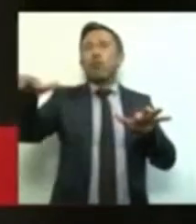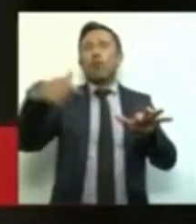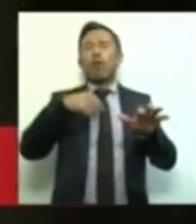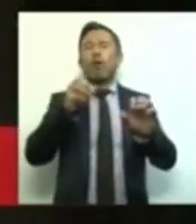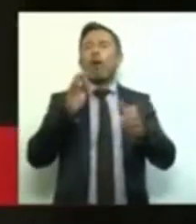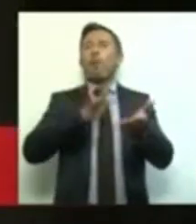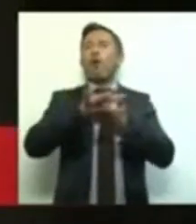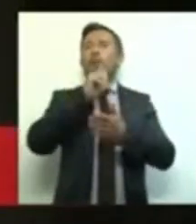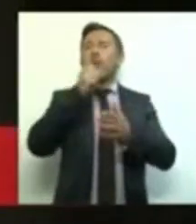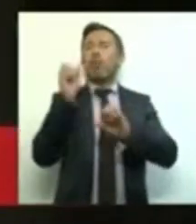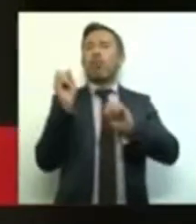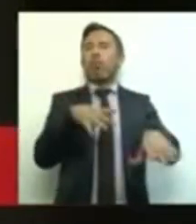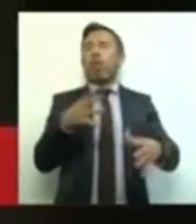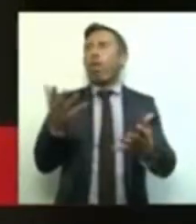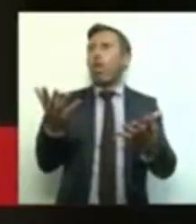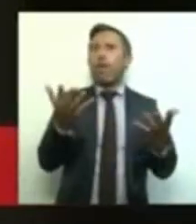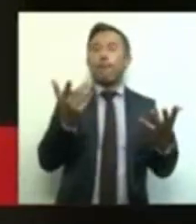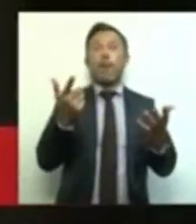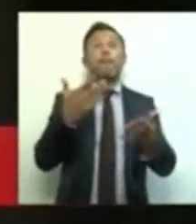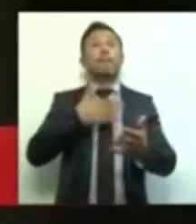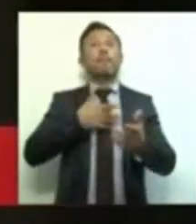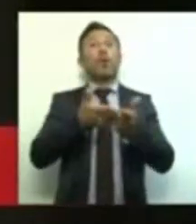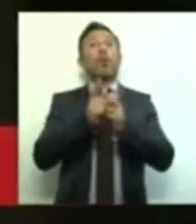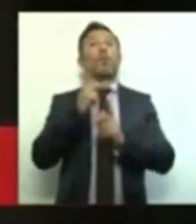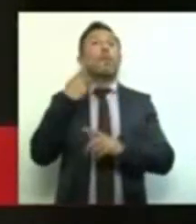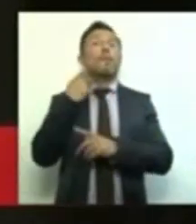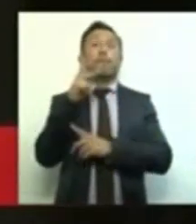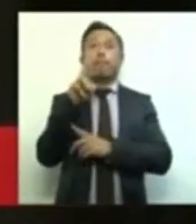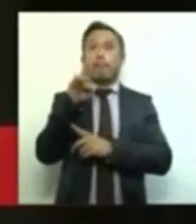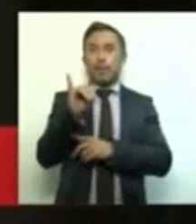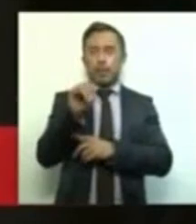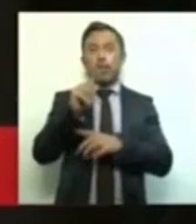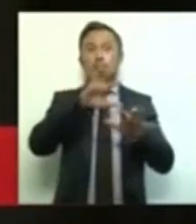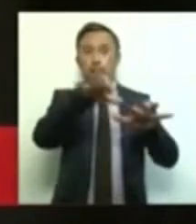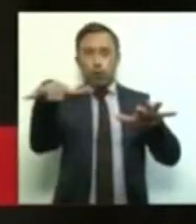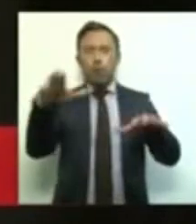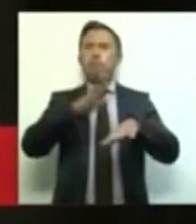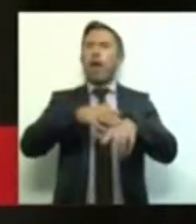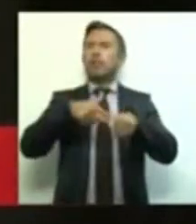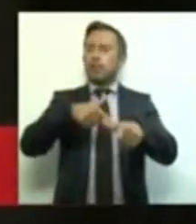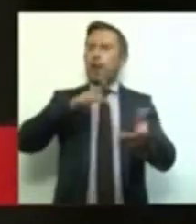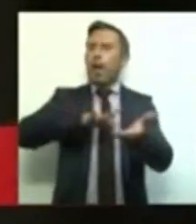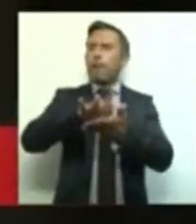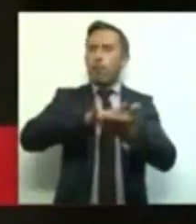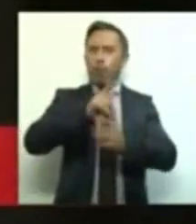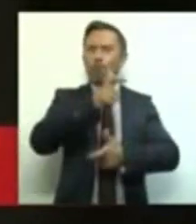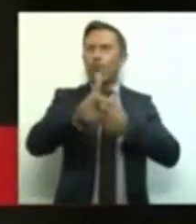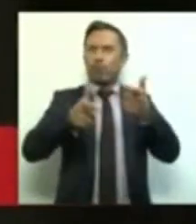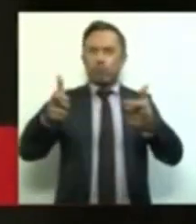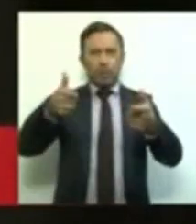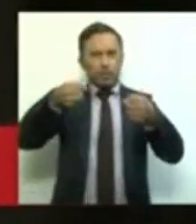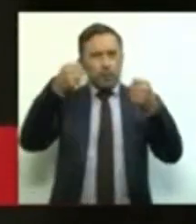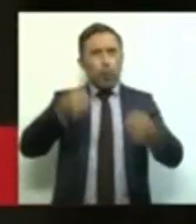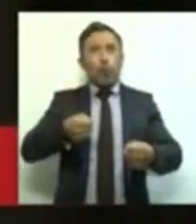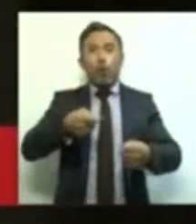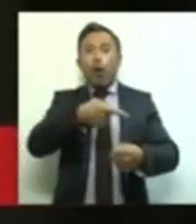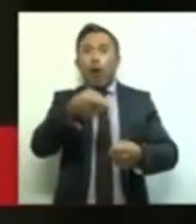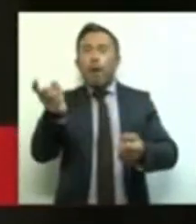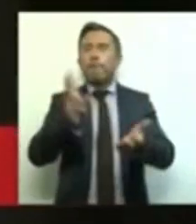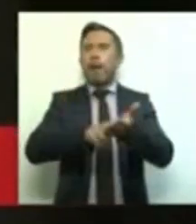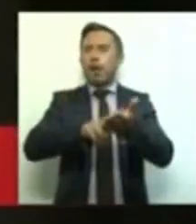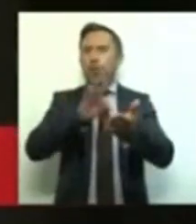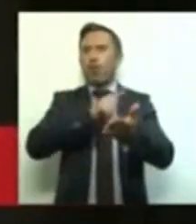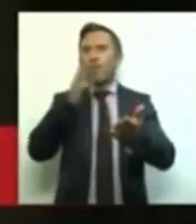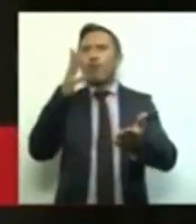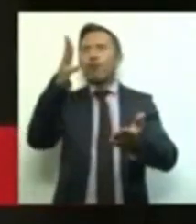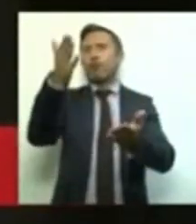parlamentario del PRI seguiremos respaldando a estos sectores convencidos que no solamente son el futuro, sino también el presente.